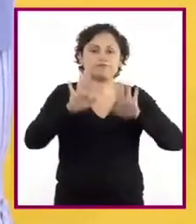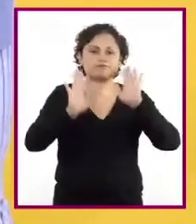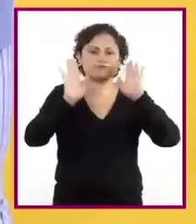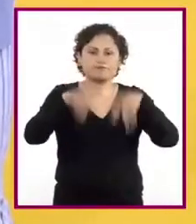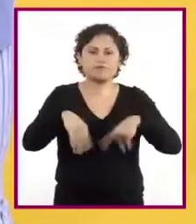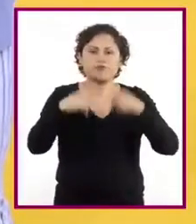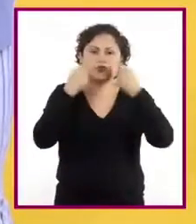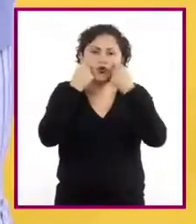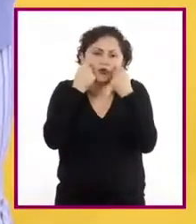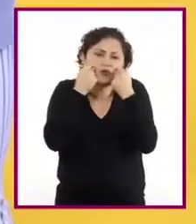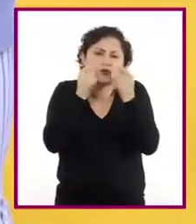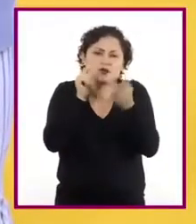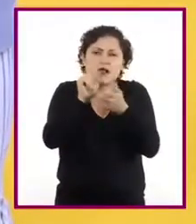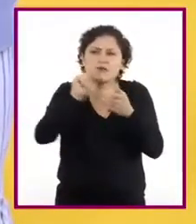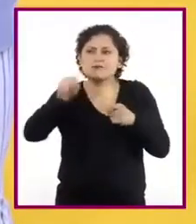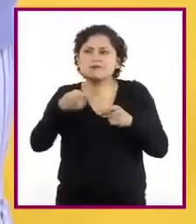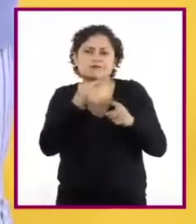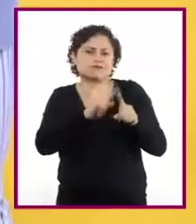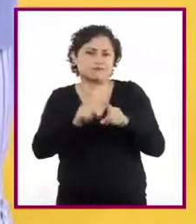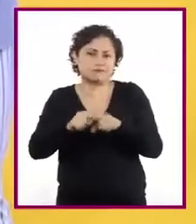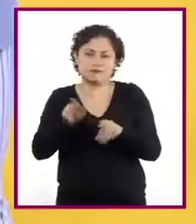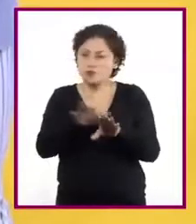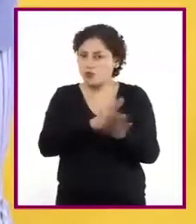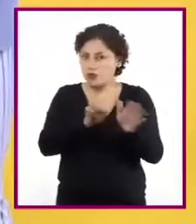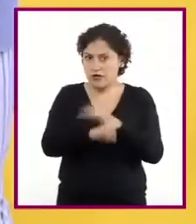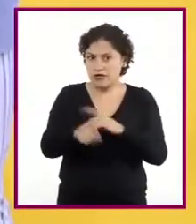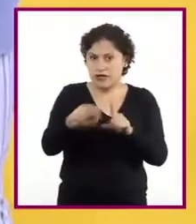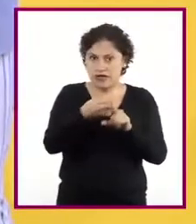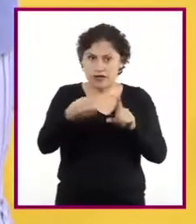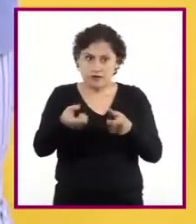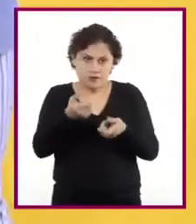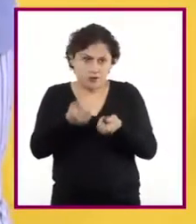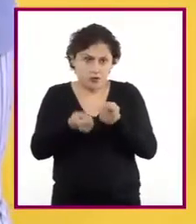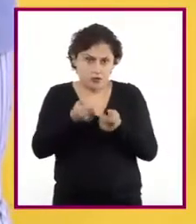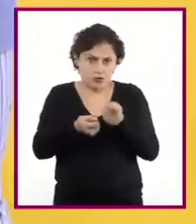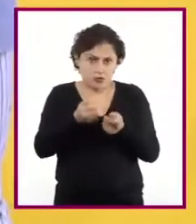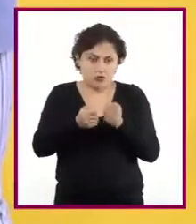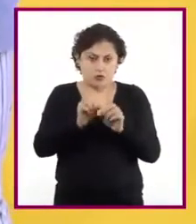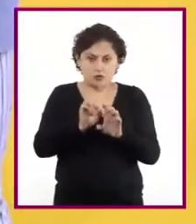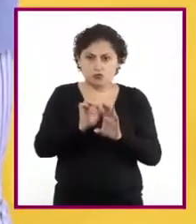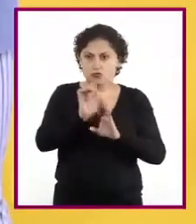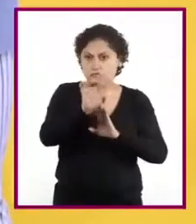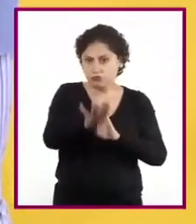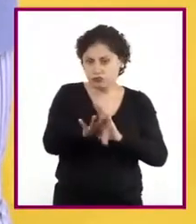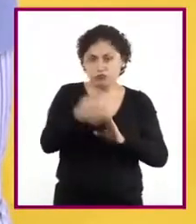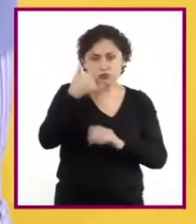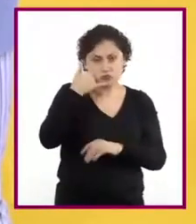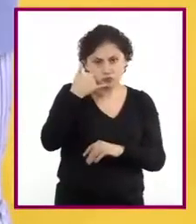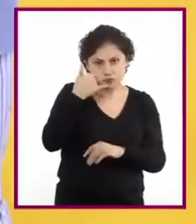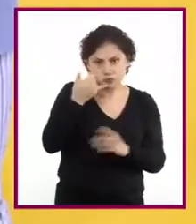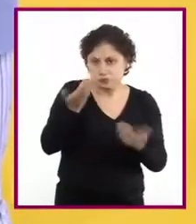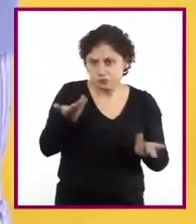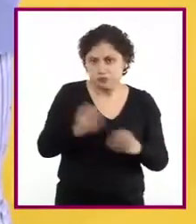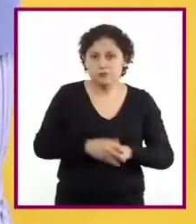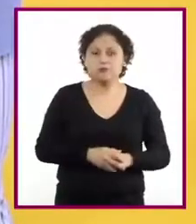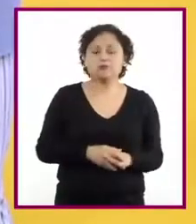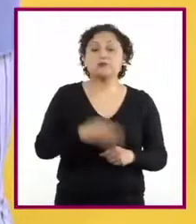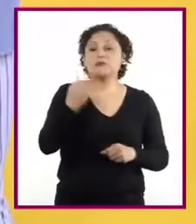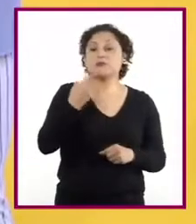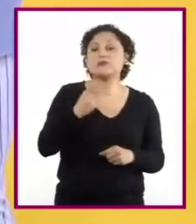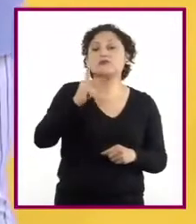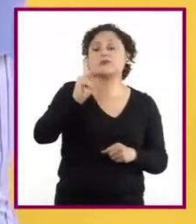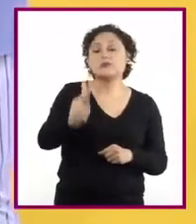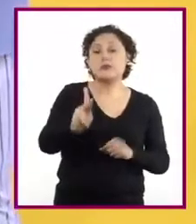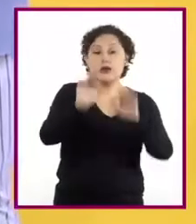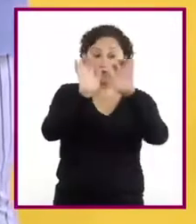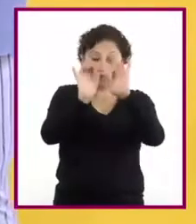uno que otro signo. Por ejemplo, en un mensaje de texto que envíen a través del teléfono móvil. Sin embargo, en